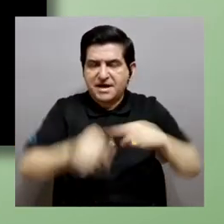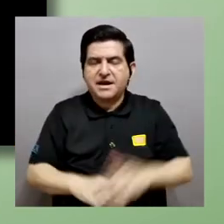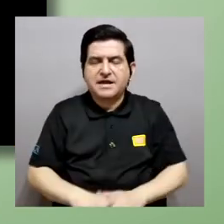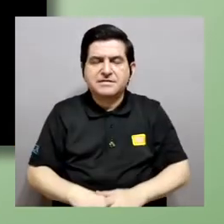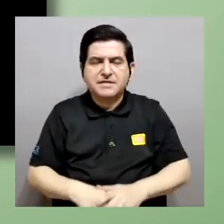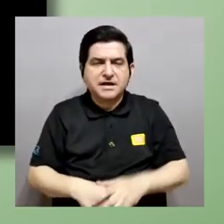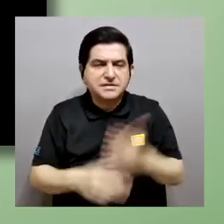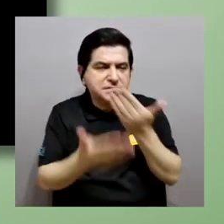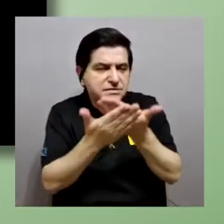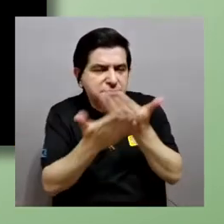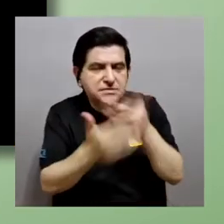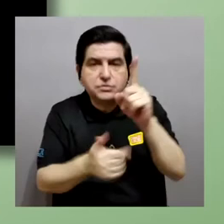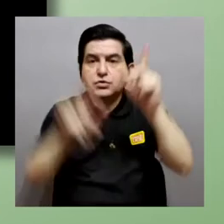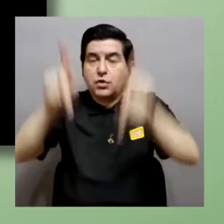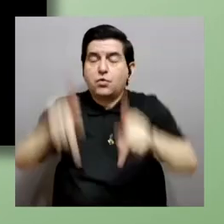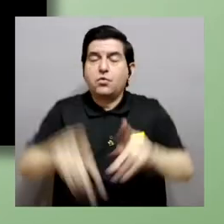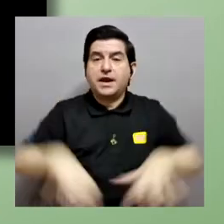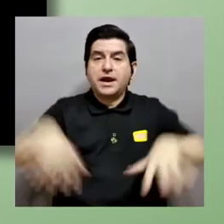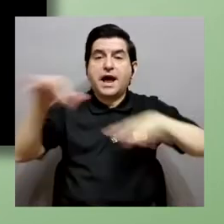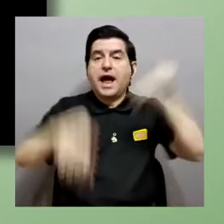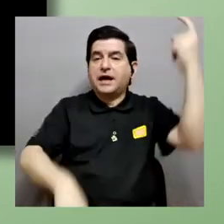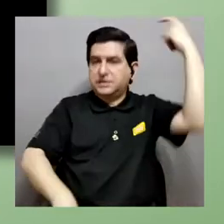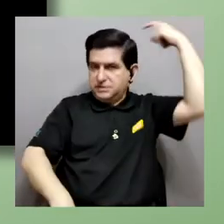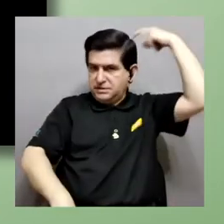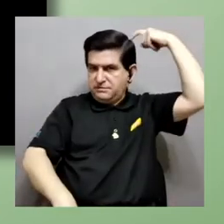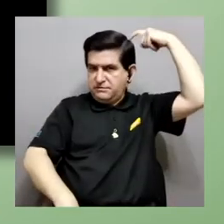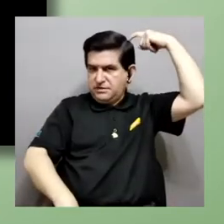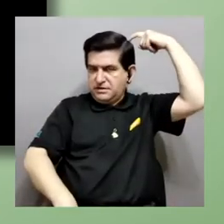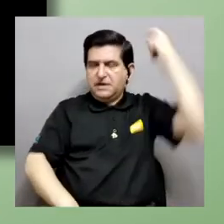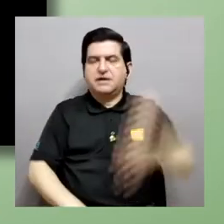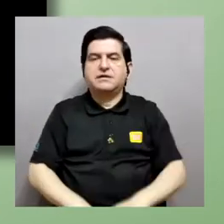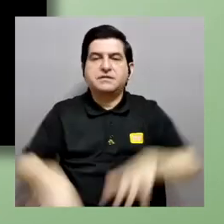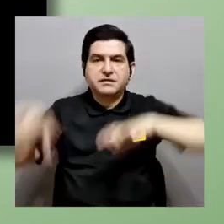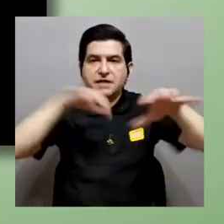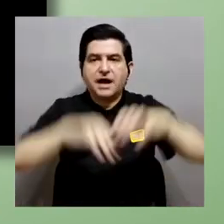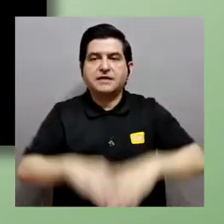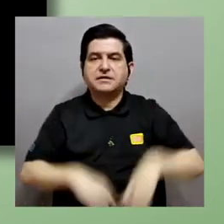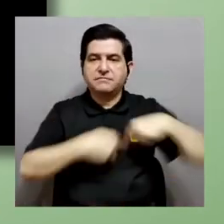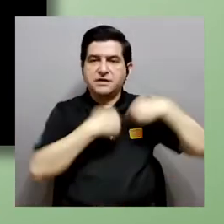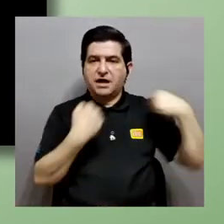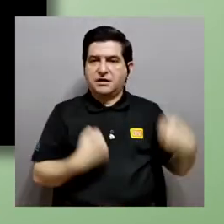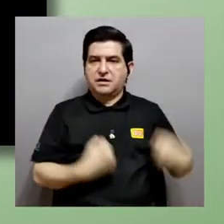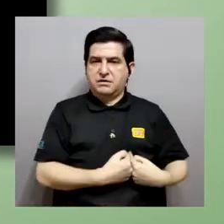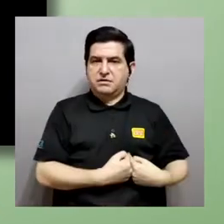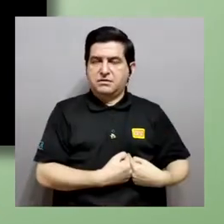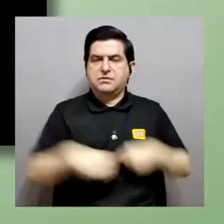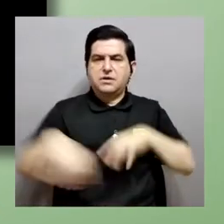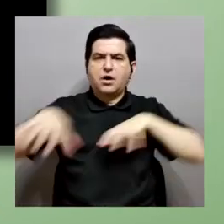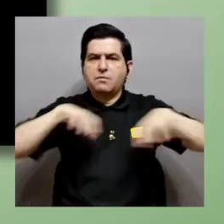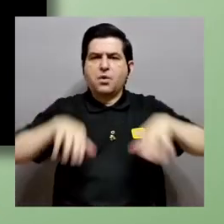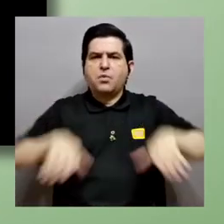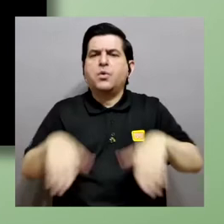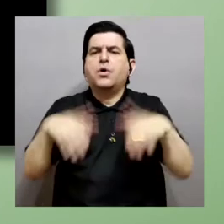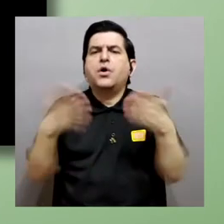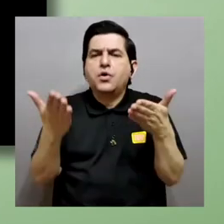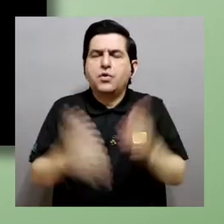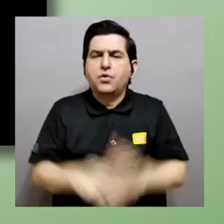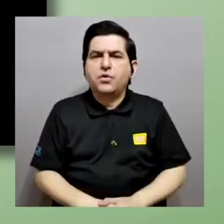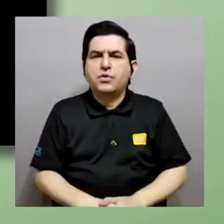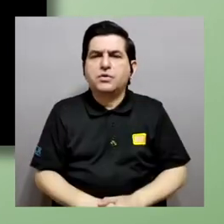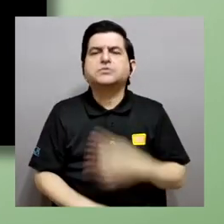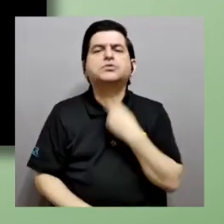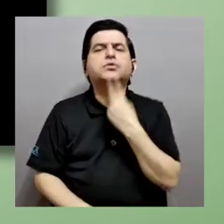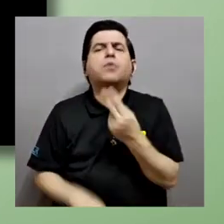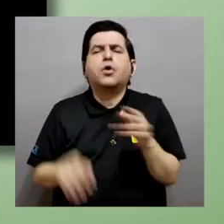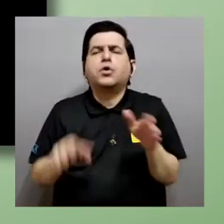señales que vienen de una persona desde la actividad cerebral, la actividad cardíaca, cómo nos movemos, cómo